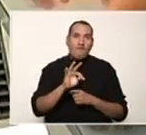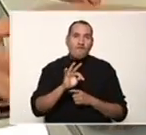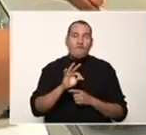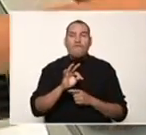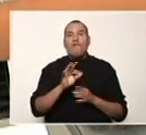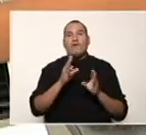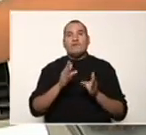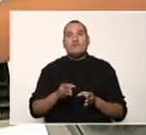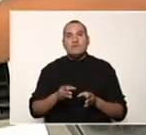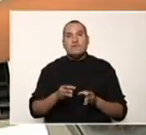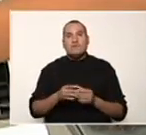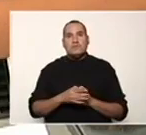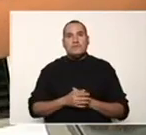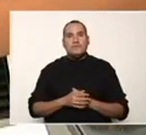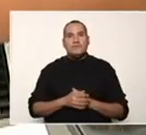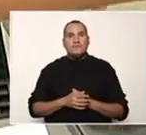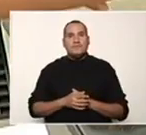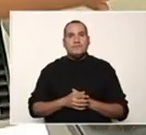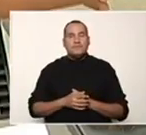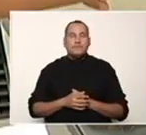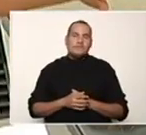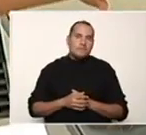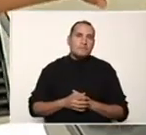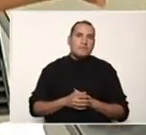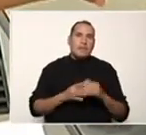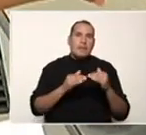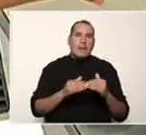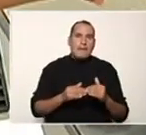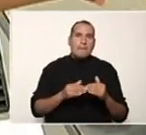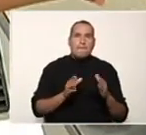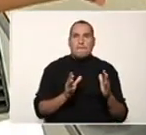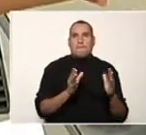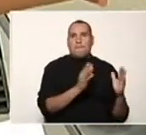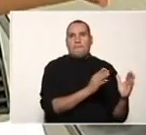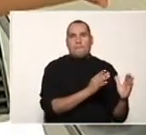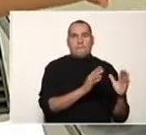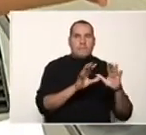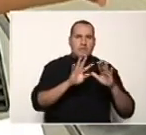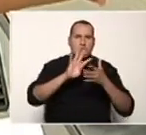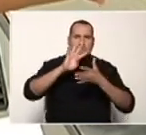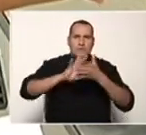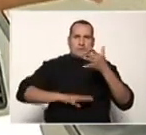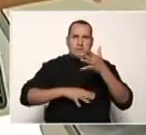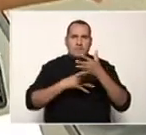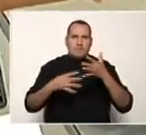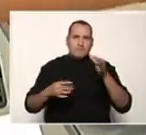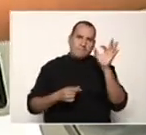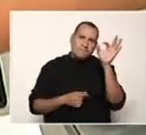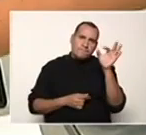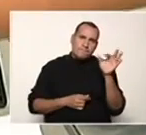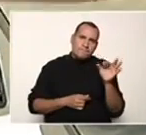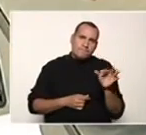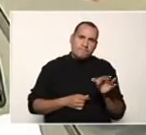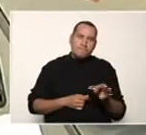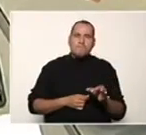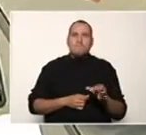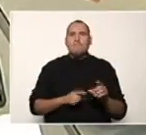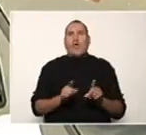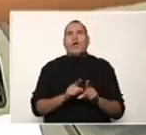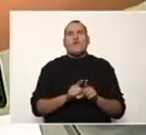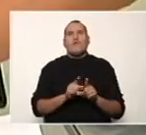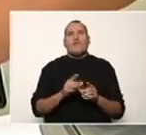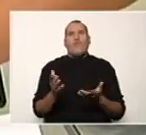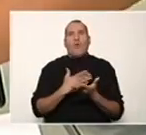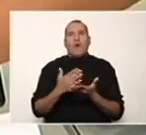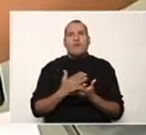podemos observar que está escrita en la parte superior izquierda de la caja aritmética, tal cual como se realiza en el cuaderno de izquierda a